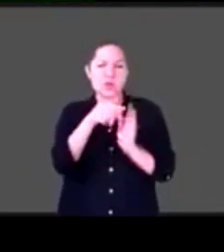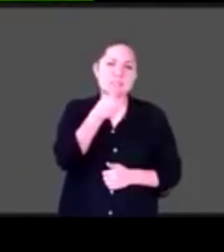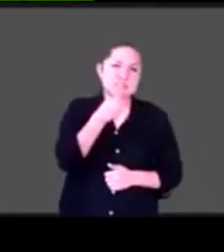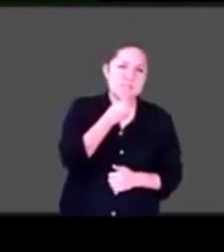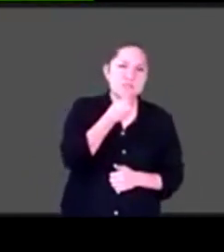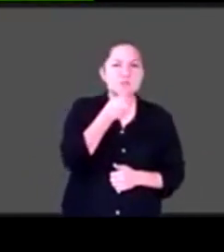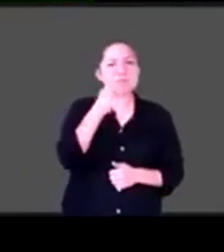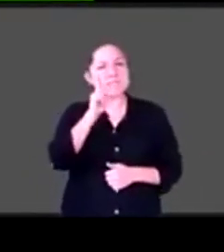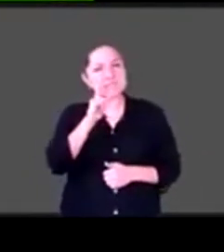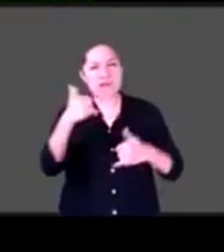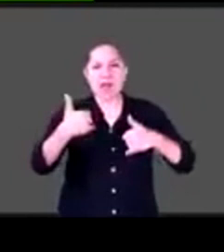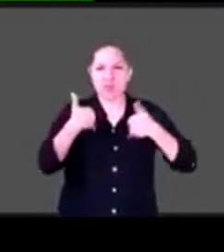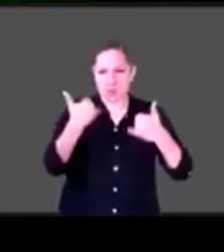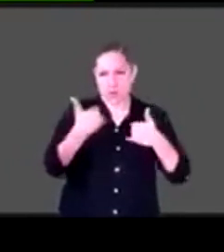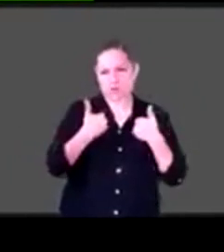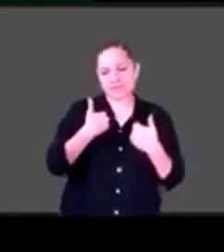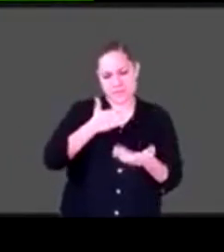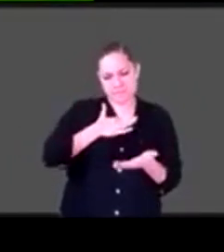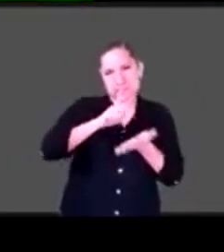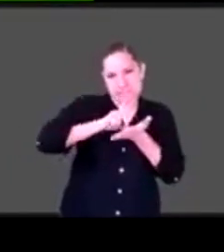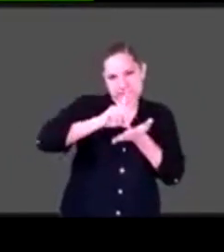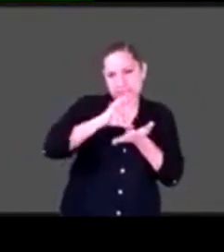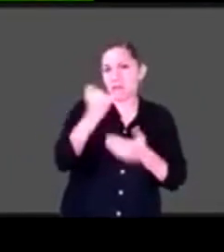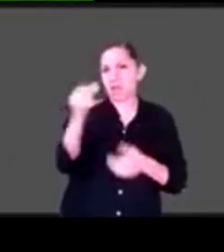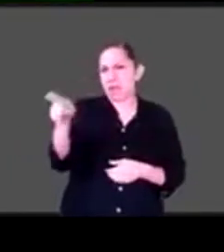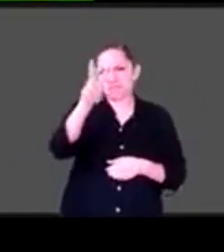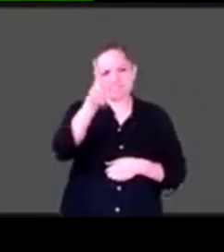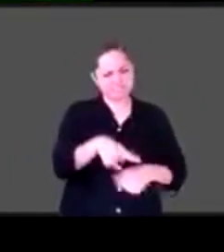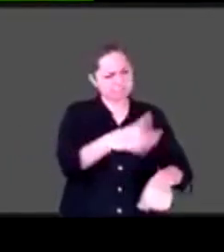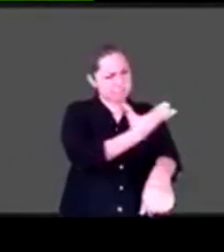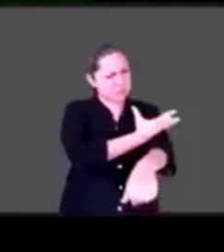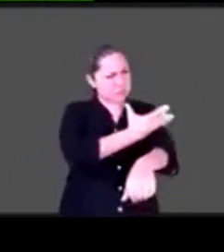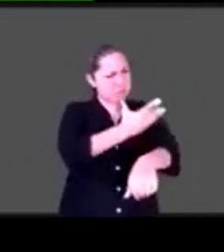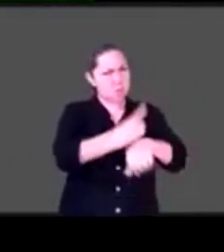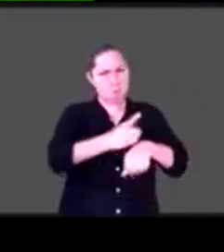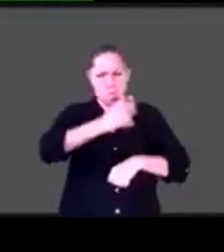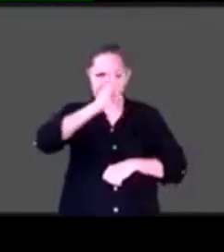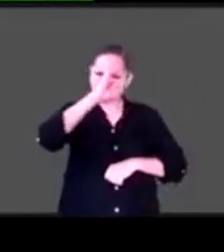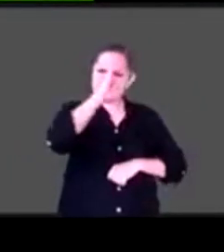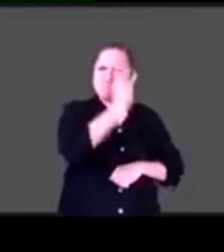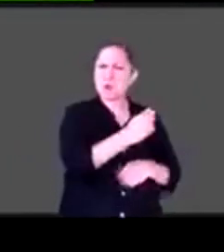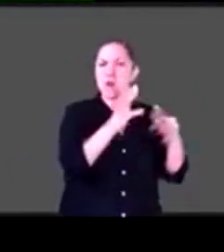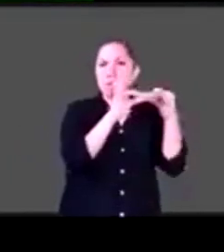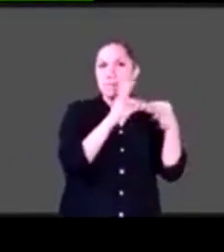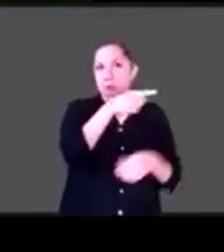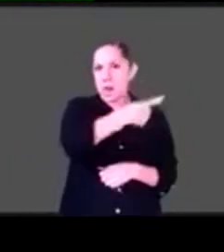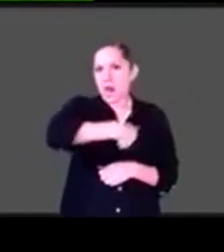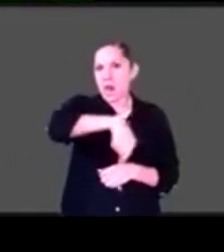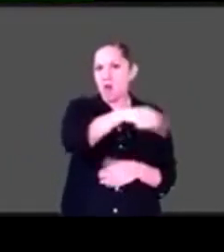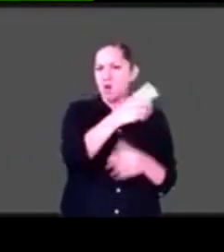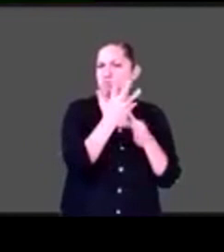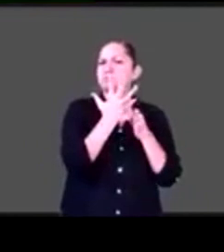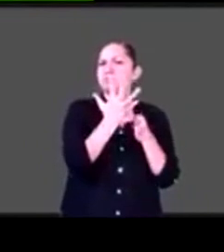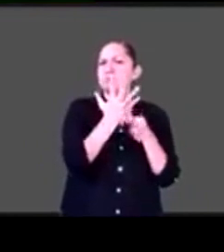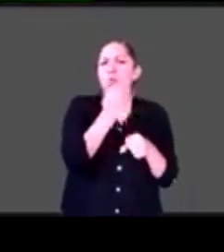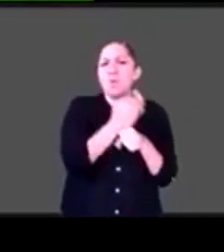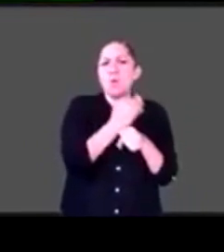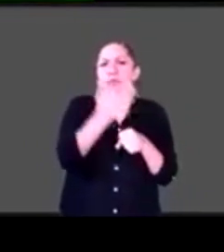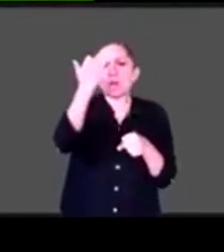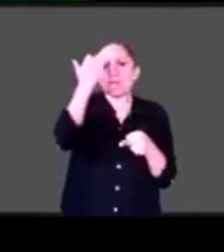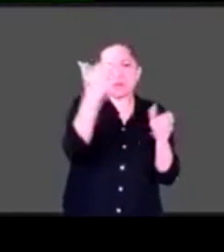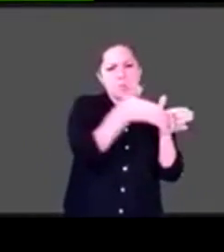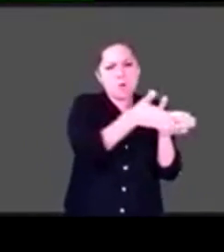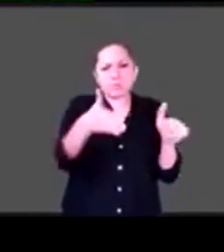y con una sinceridad brutal, ya los van a escuchar, cuentan cómo están pasando la epidemia y qué es lo que más se extrañan.